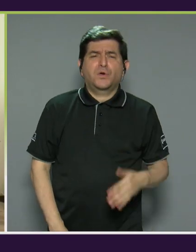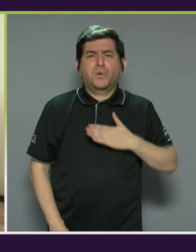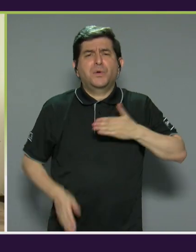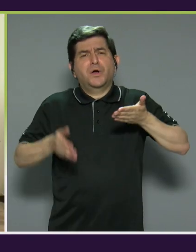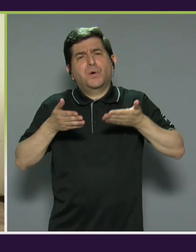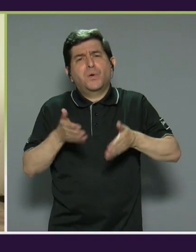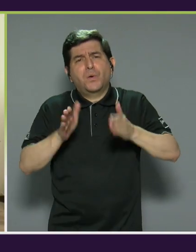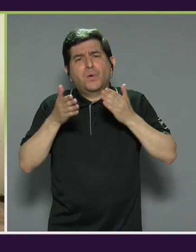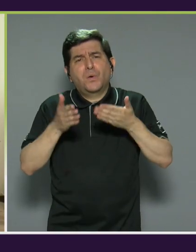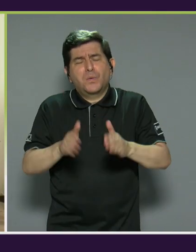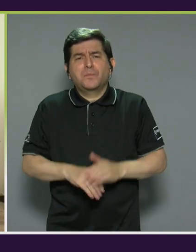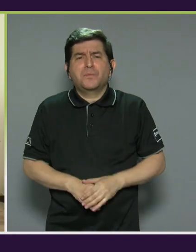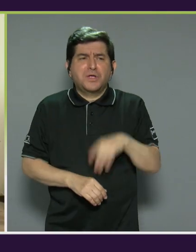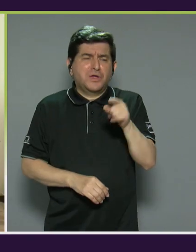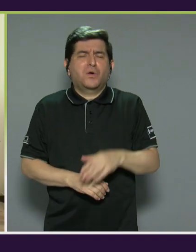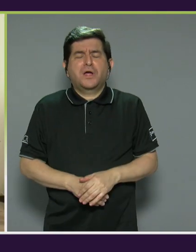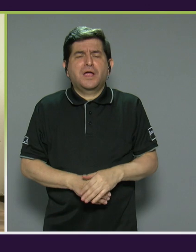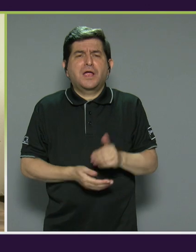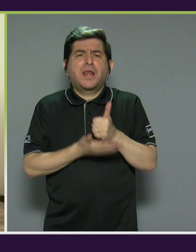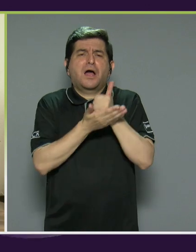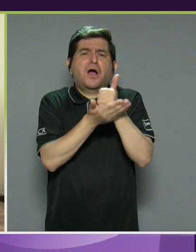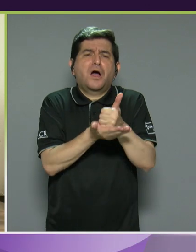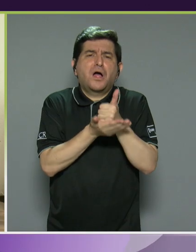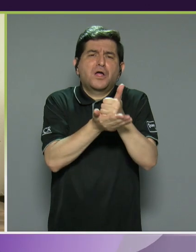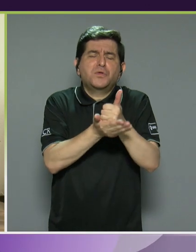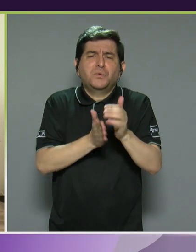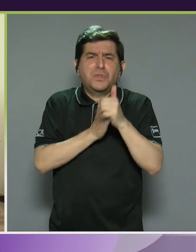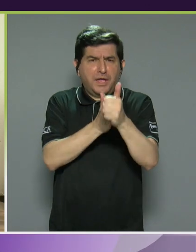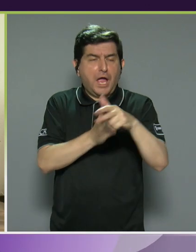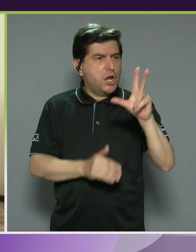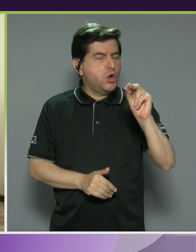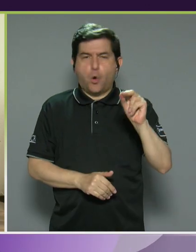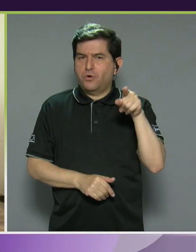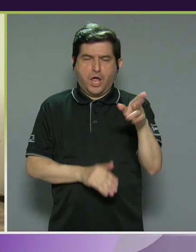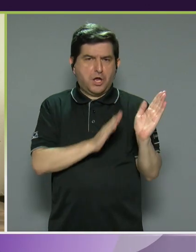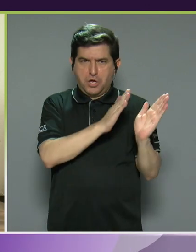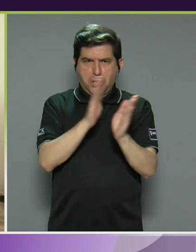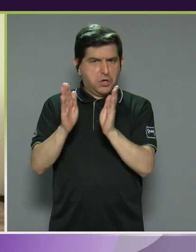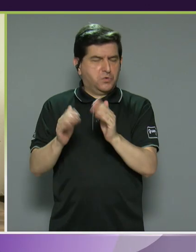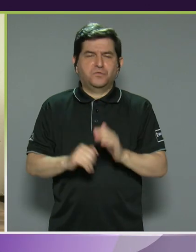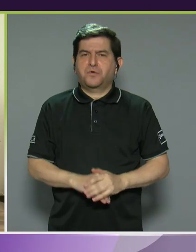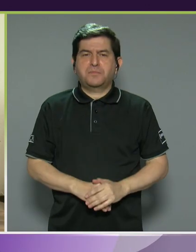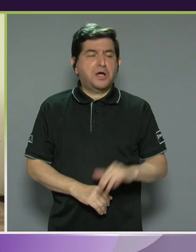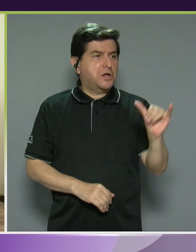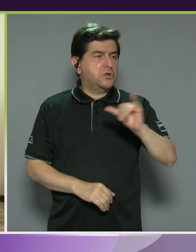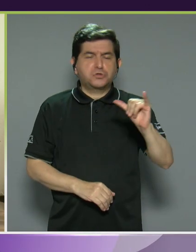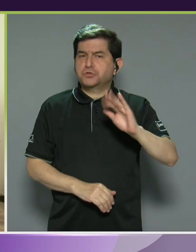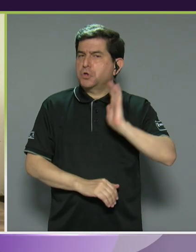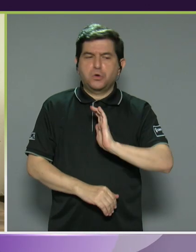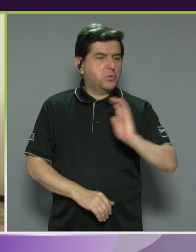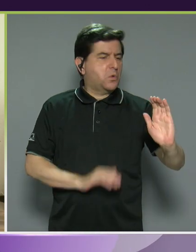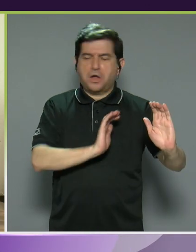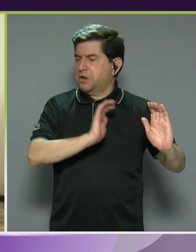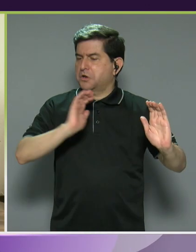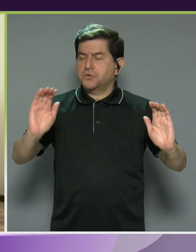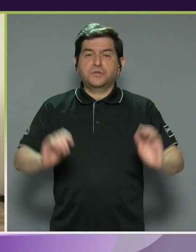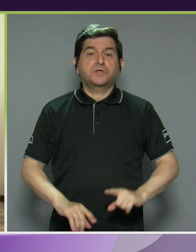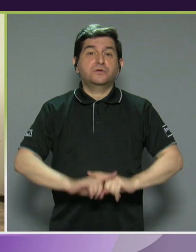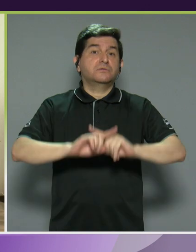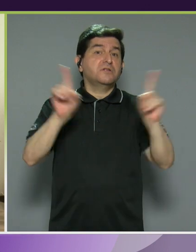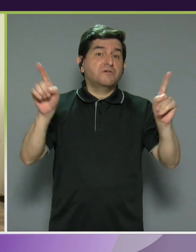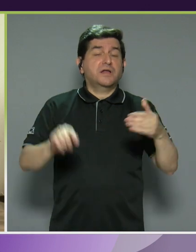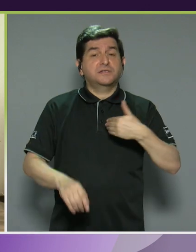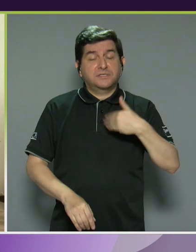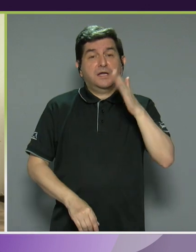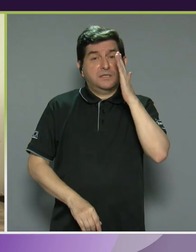hijo me va a hacer de Lazarillo o mi hijo. No, ellos se formaron como cualquier otro niño, con la diferencia que